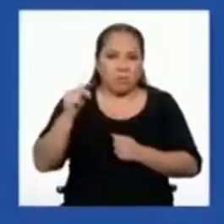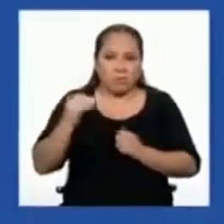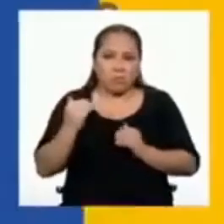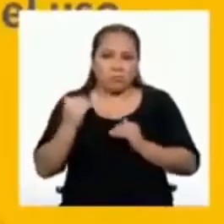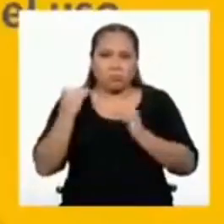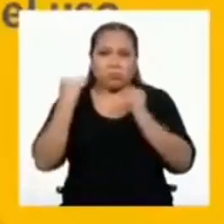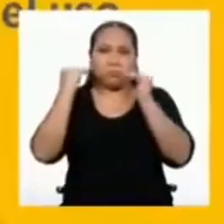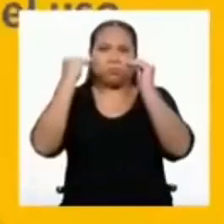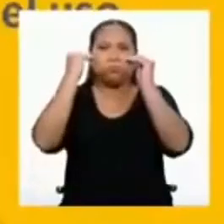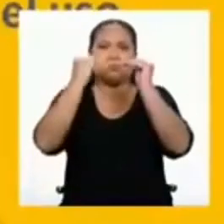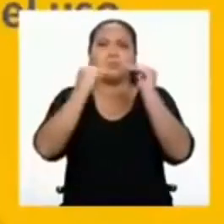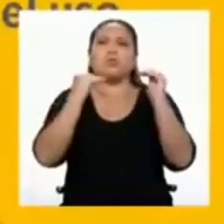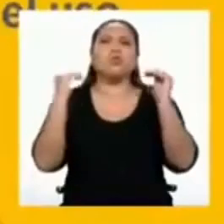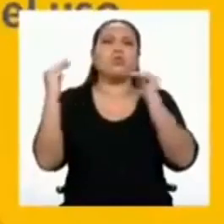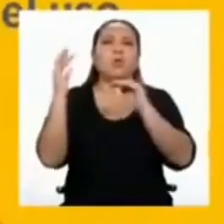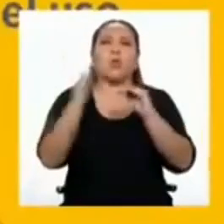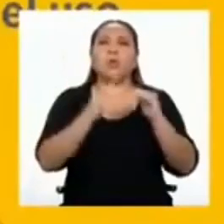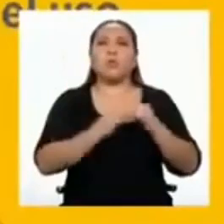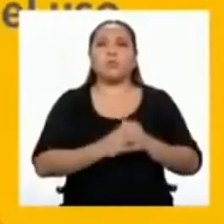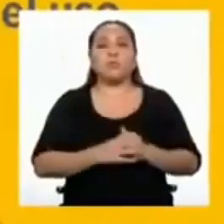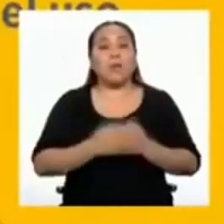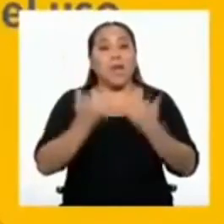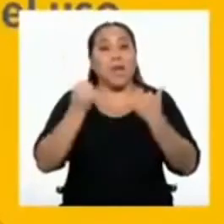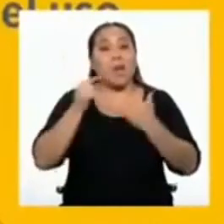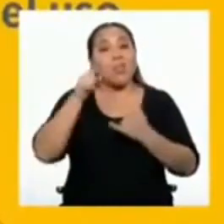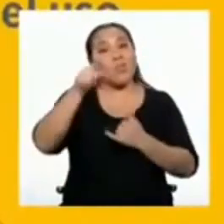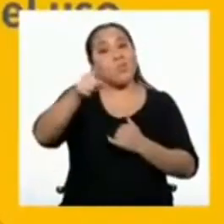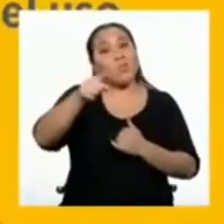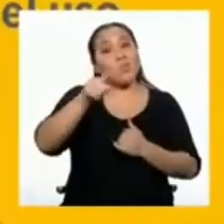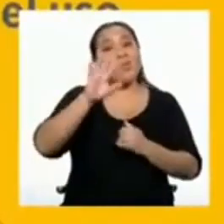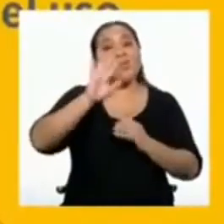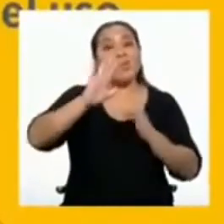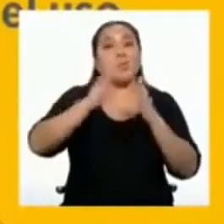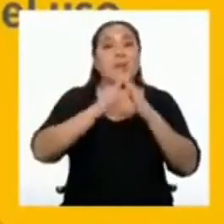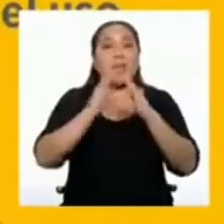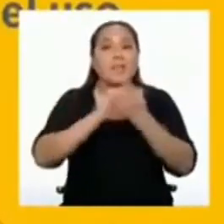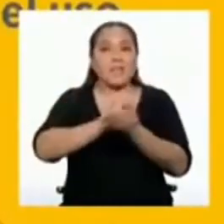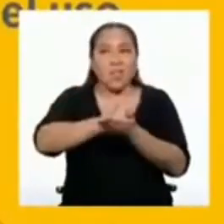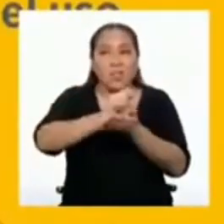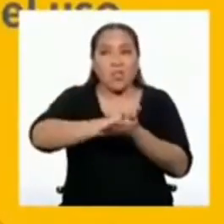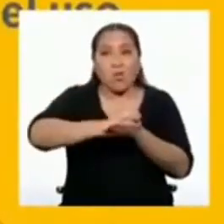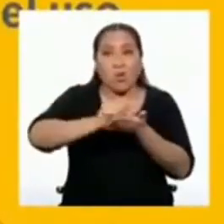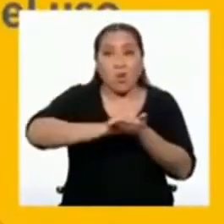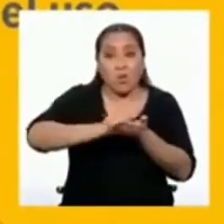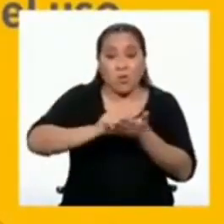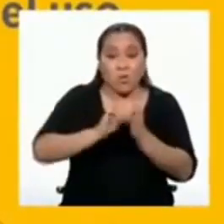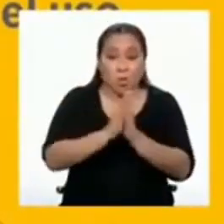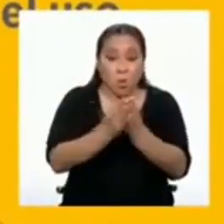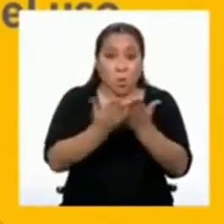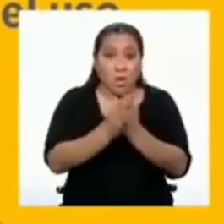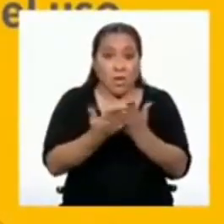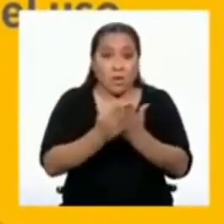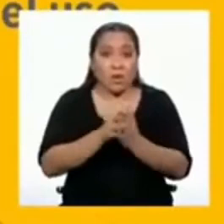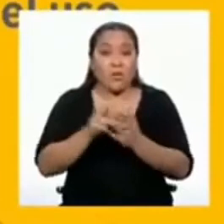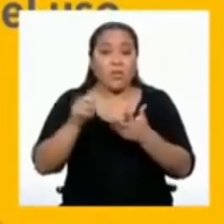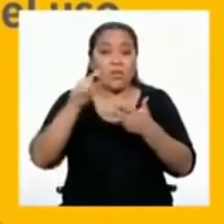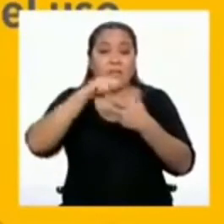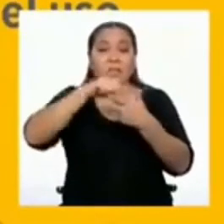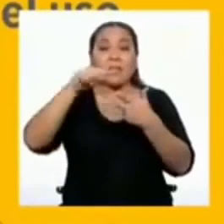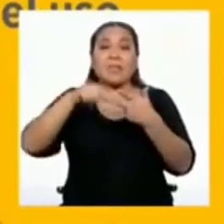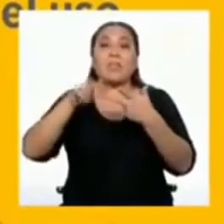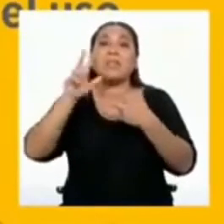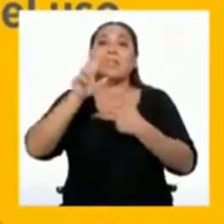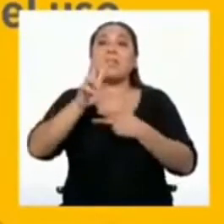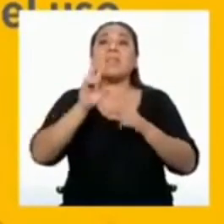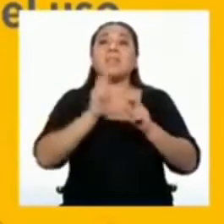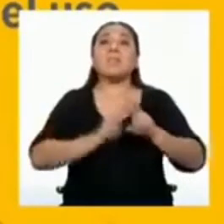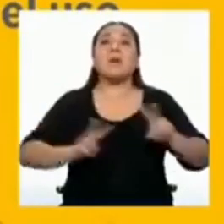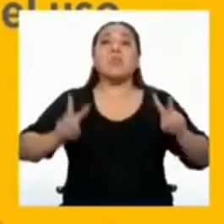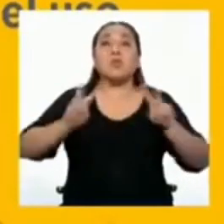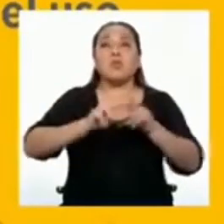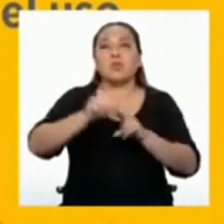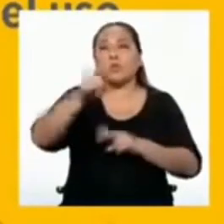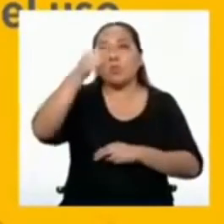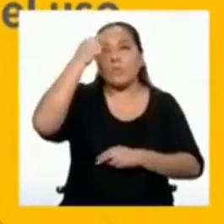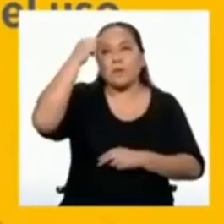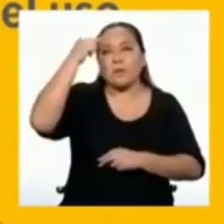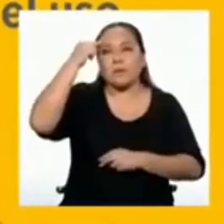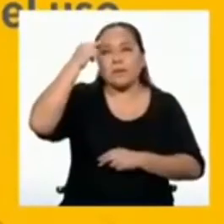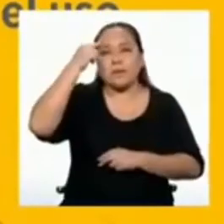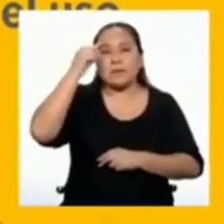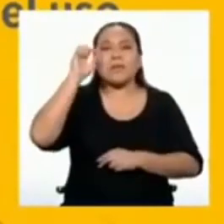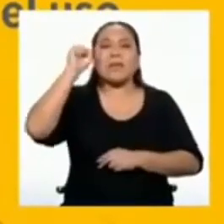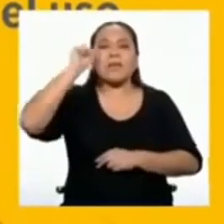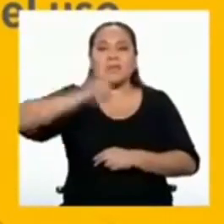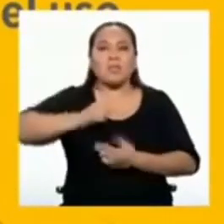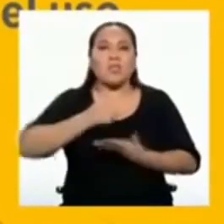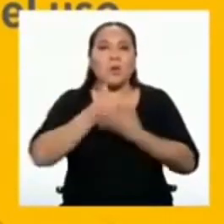futuro próximo. Ahora es tu turno desde casa. Anota en tu cuaderno de apuntes tres valores que crees que harán posible